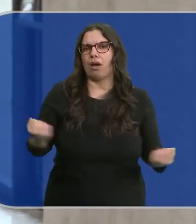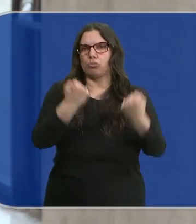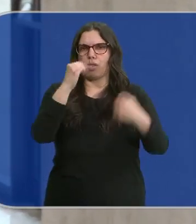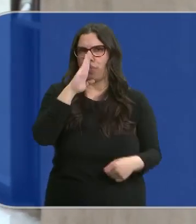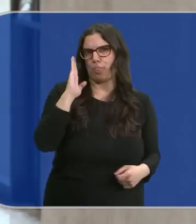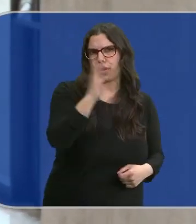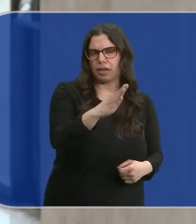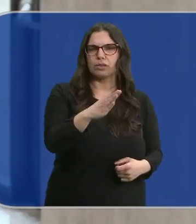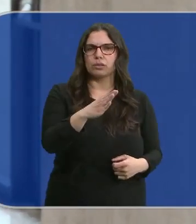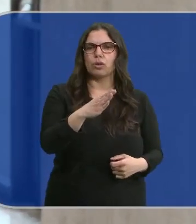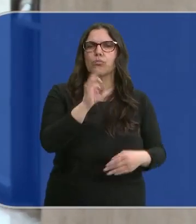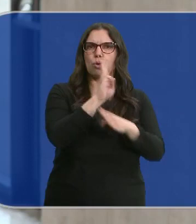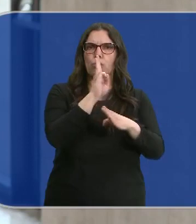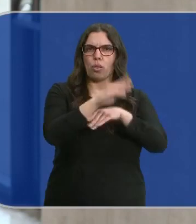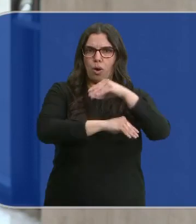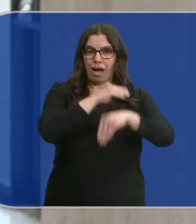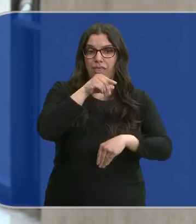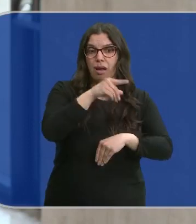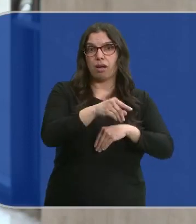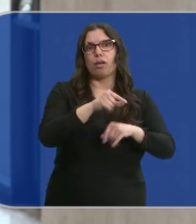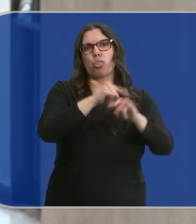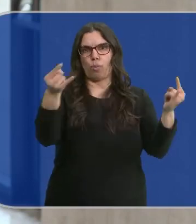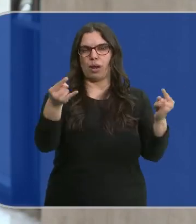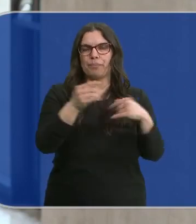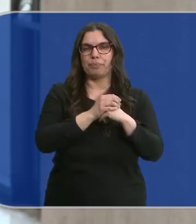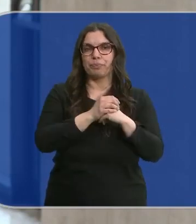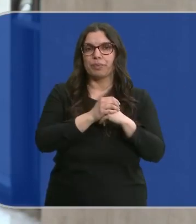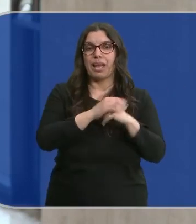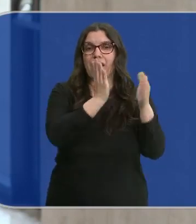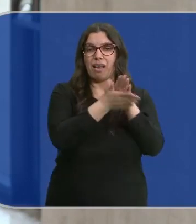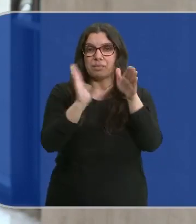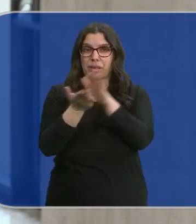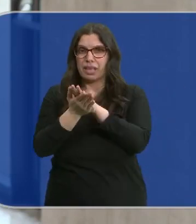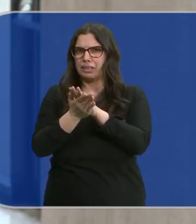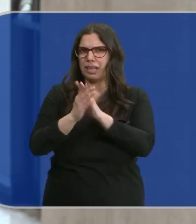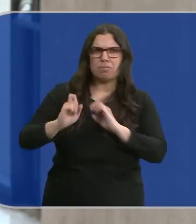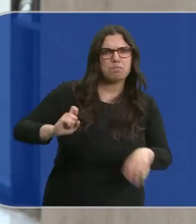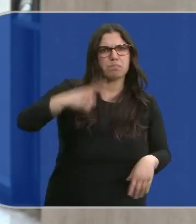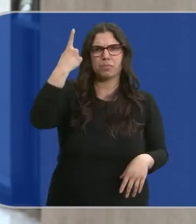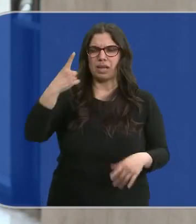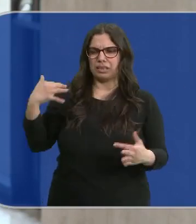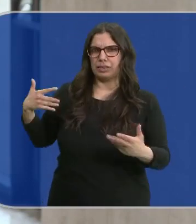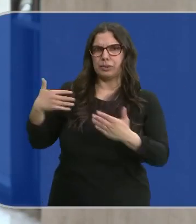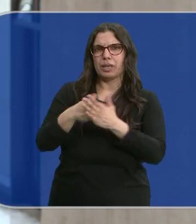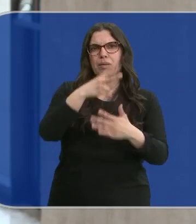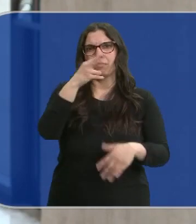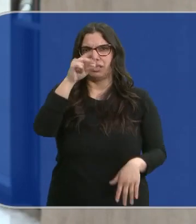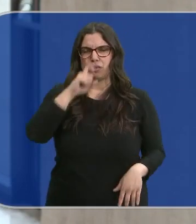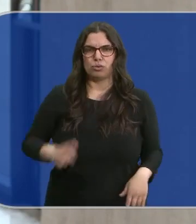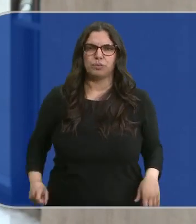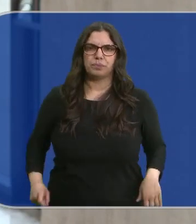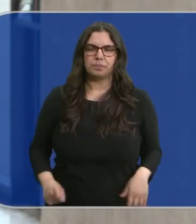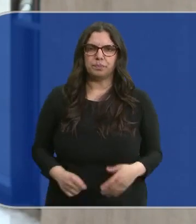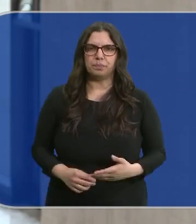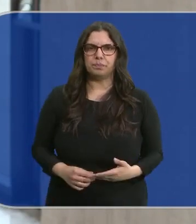de oficio del Procurador del Común, que se han duplicado. La cifra de expedientes es la más alta de los últimos 20 años.